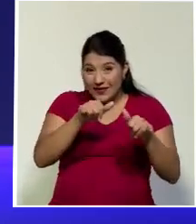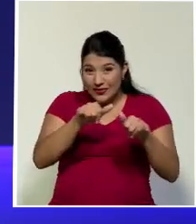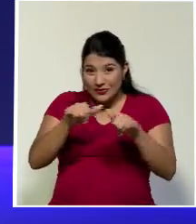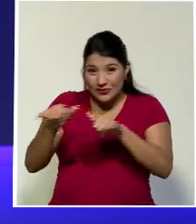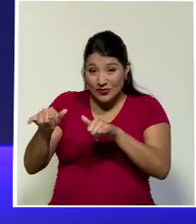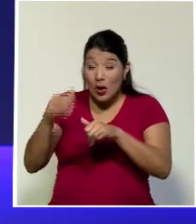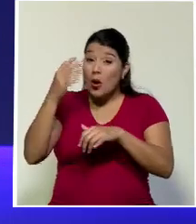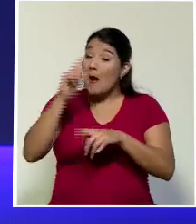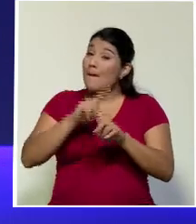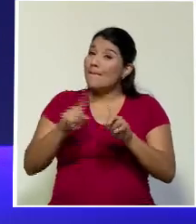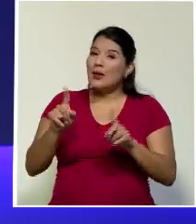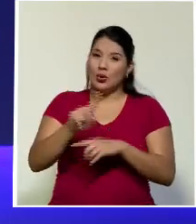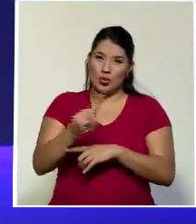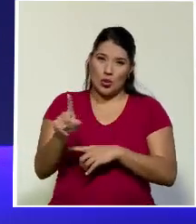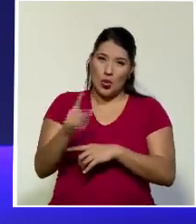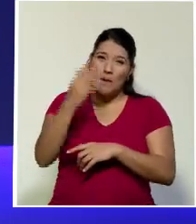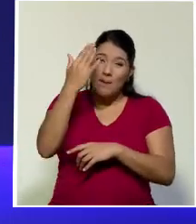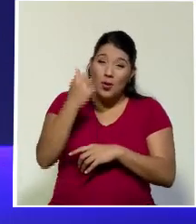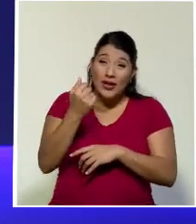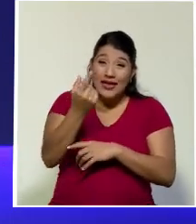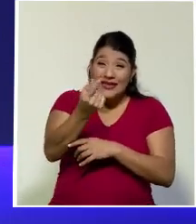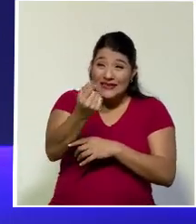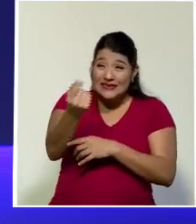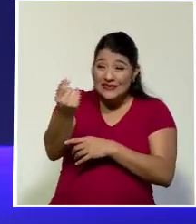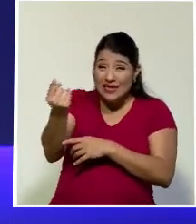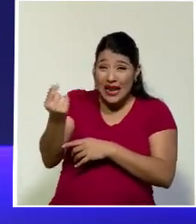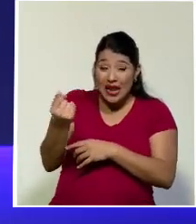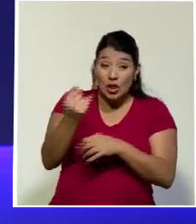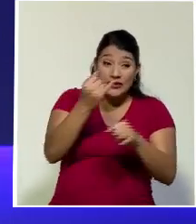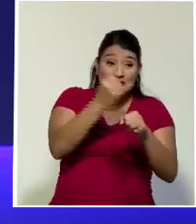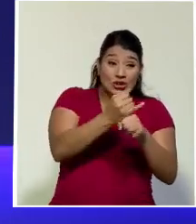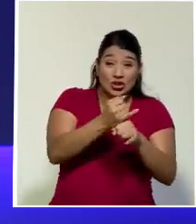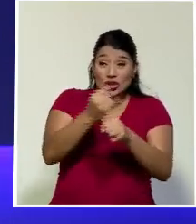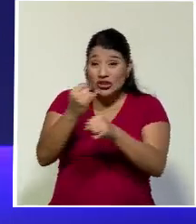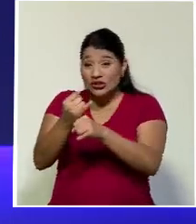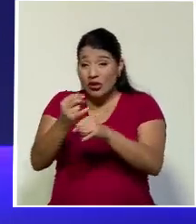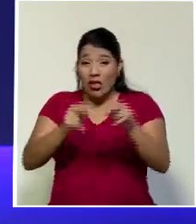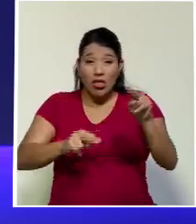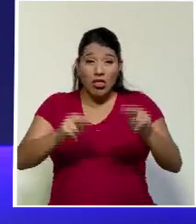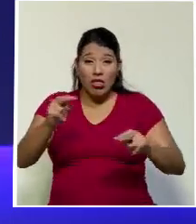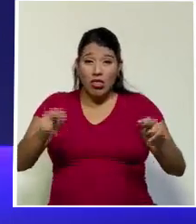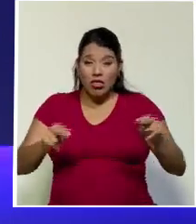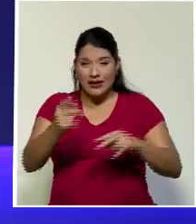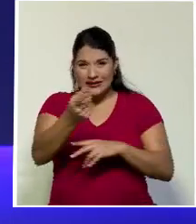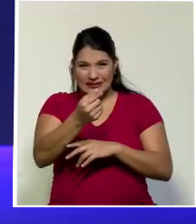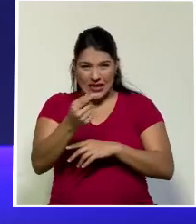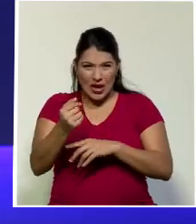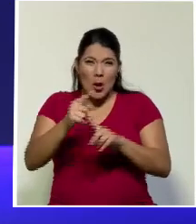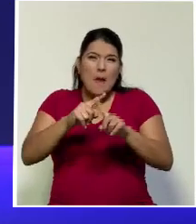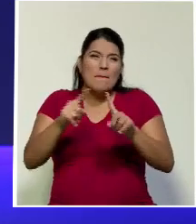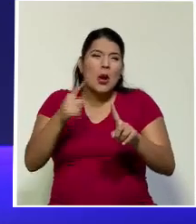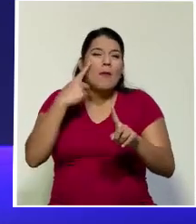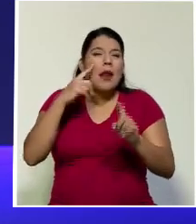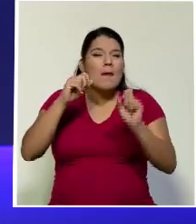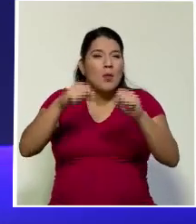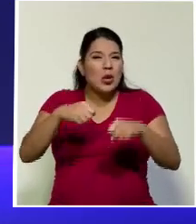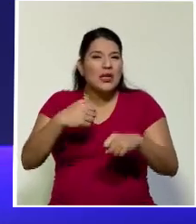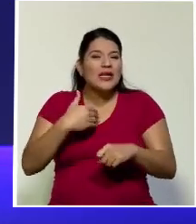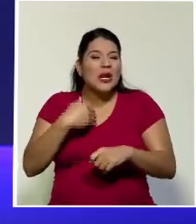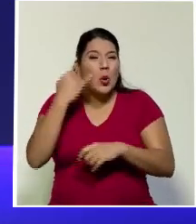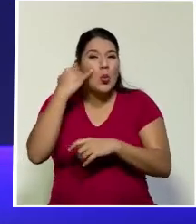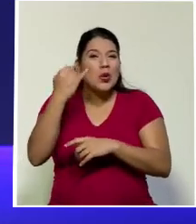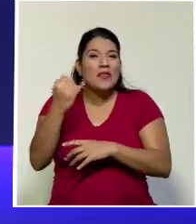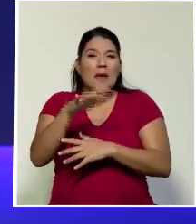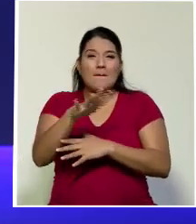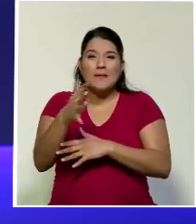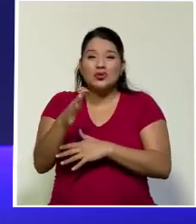lineal porque evidentemente los salarios entre una institución y otra varían. Pero nos podemos dar una idea a partir de ahí de